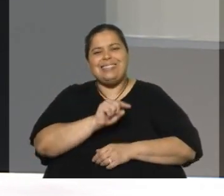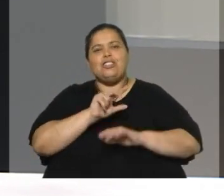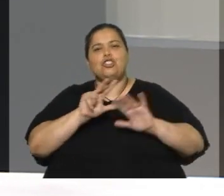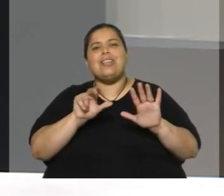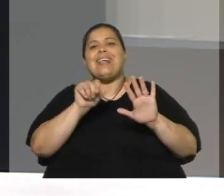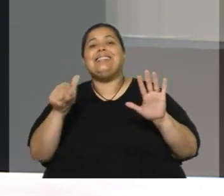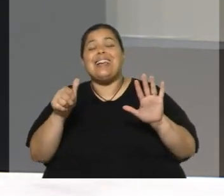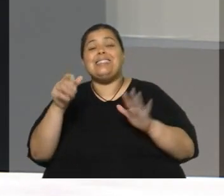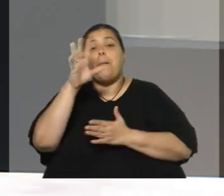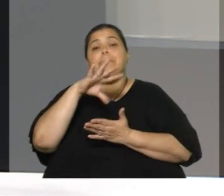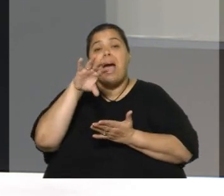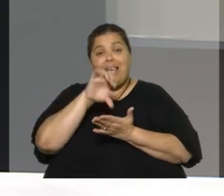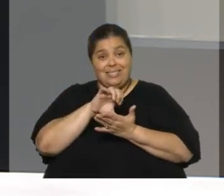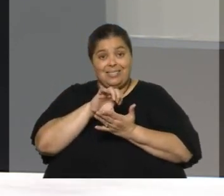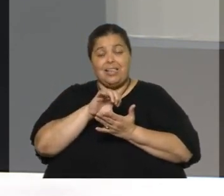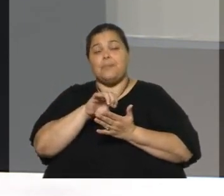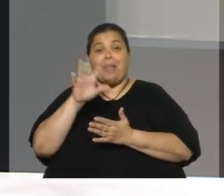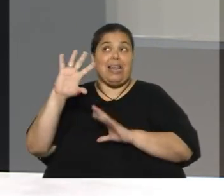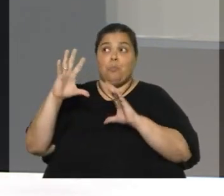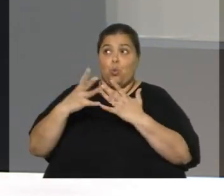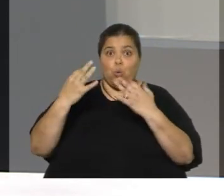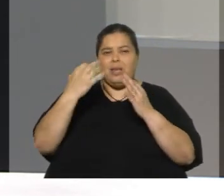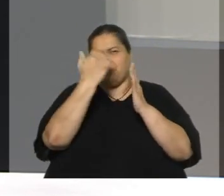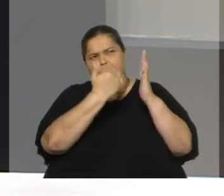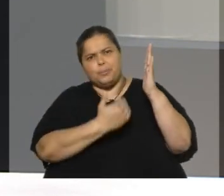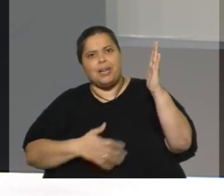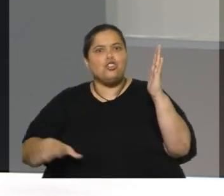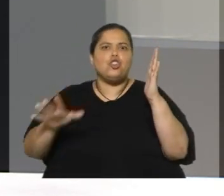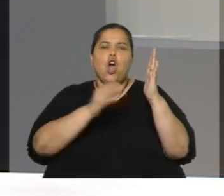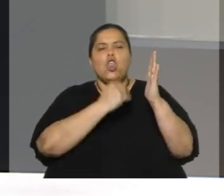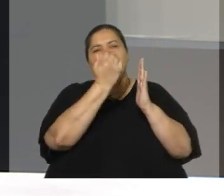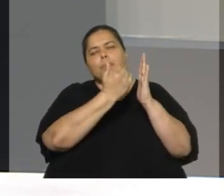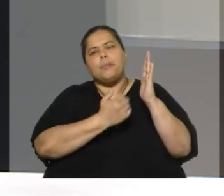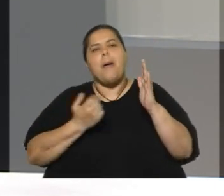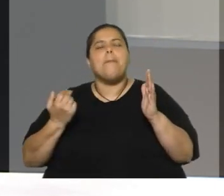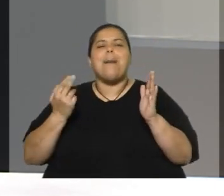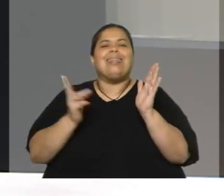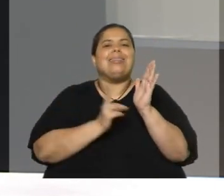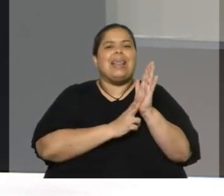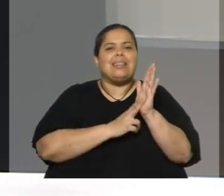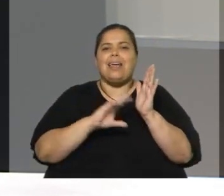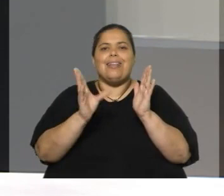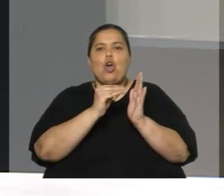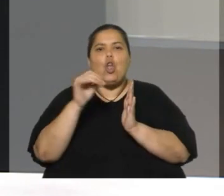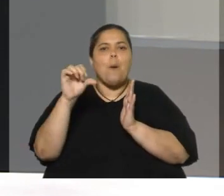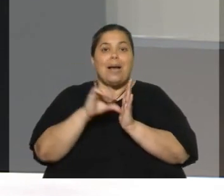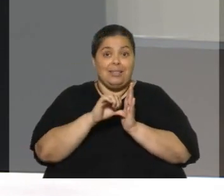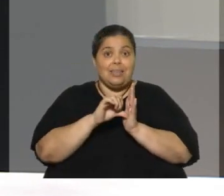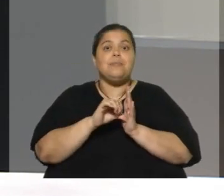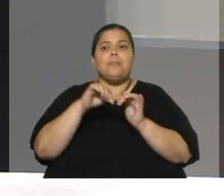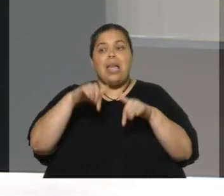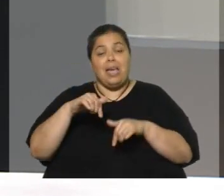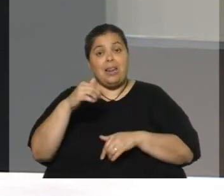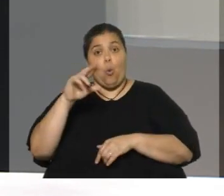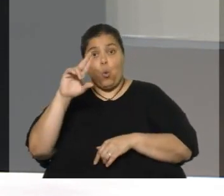Tratado de Cooperación de Patentes, que es una base de datos donde pueden verse las patentes de los distintos países. Uruguay no está. En América Latina son muy pocos los que no están.